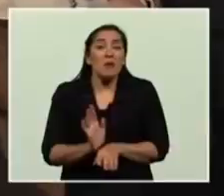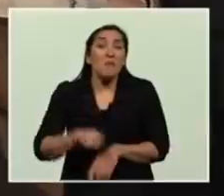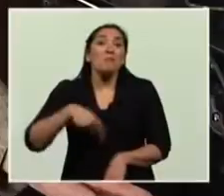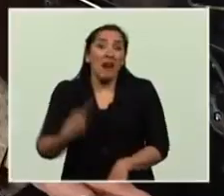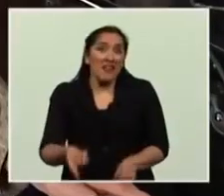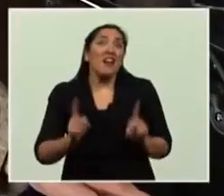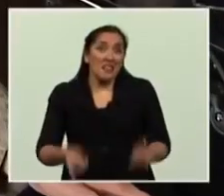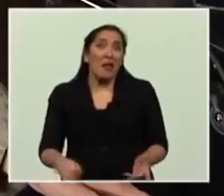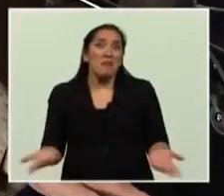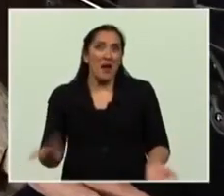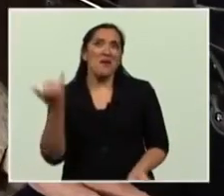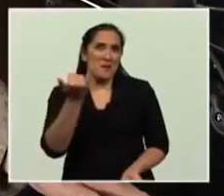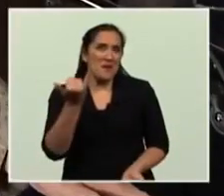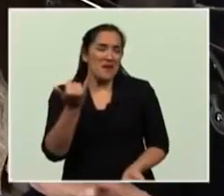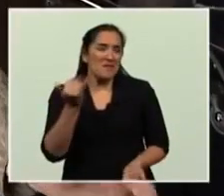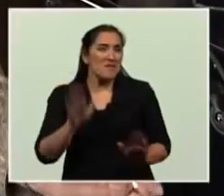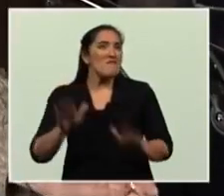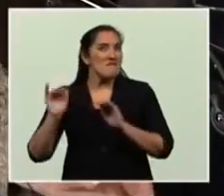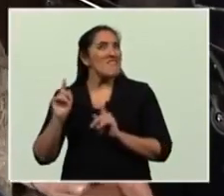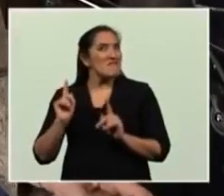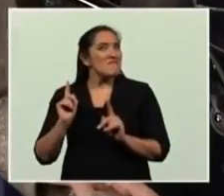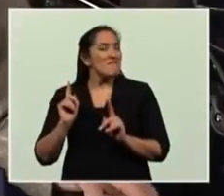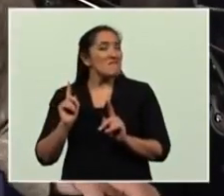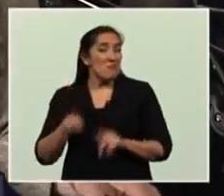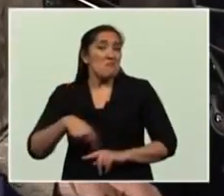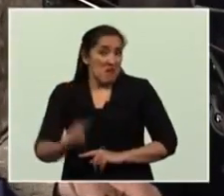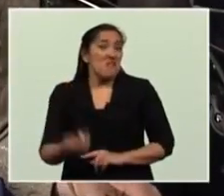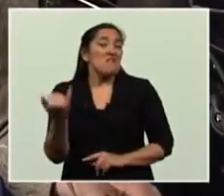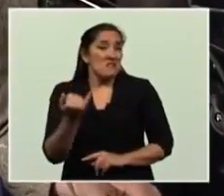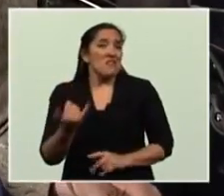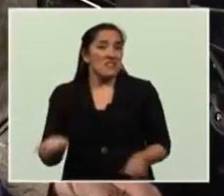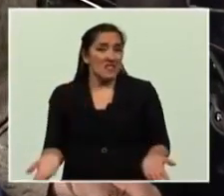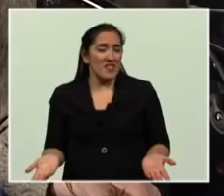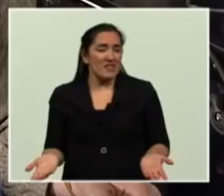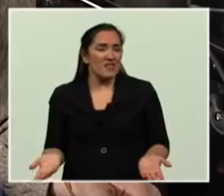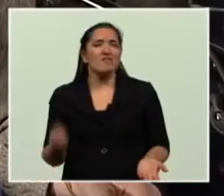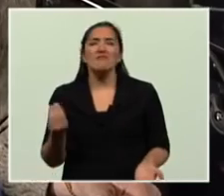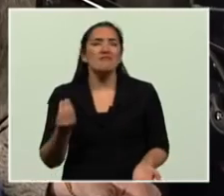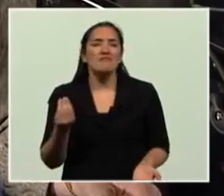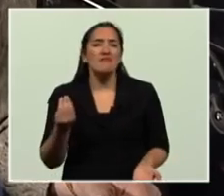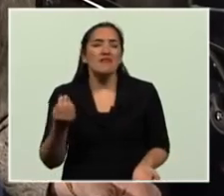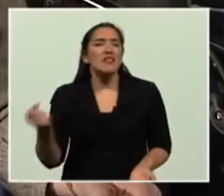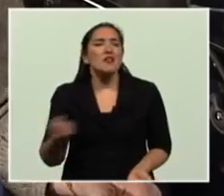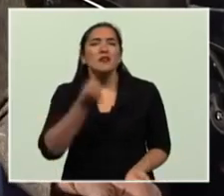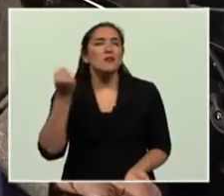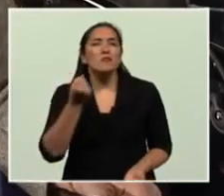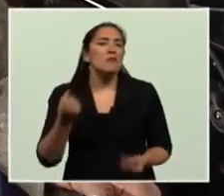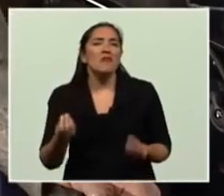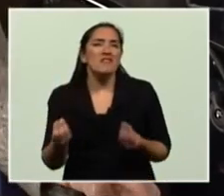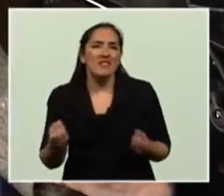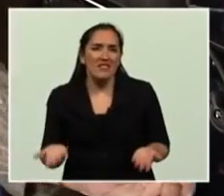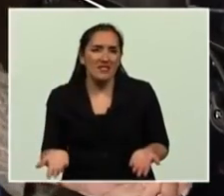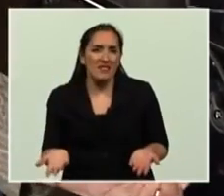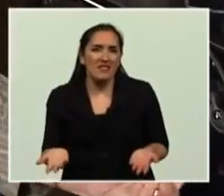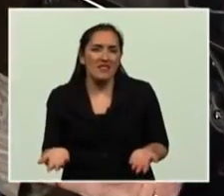va a ser jueves, porque saben qué, lo importante no es